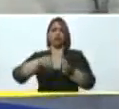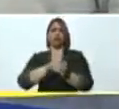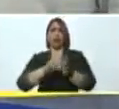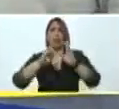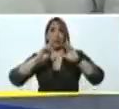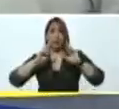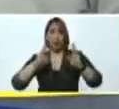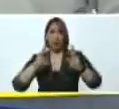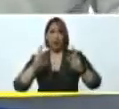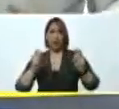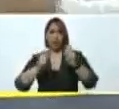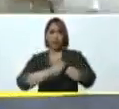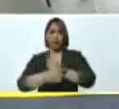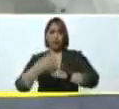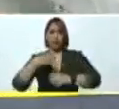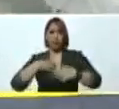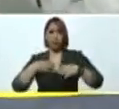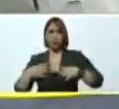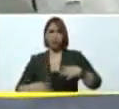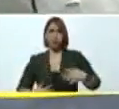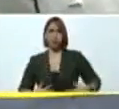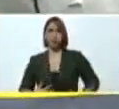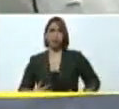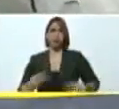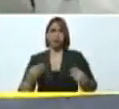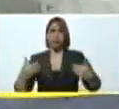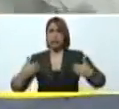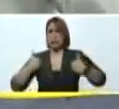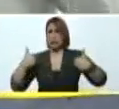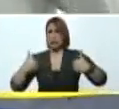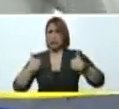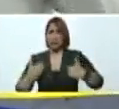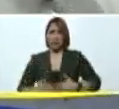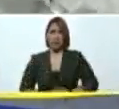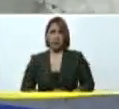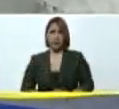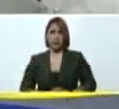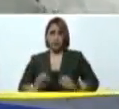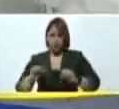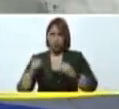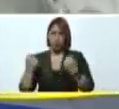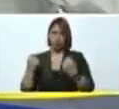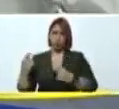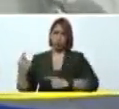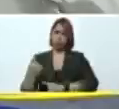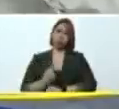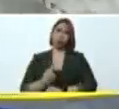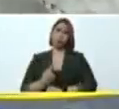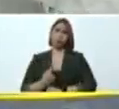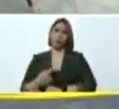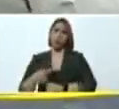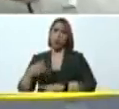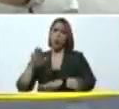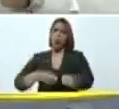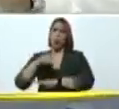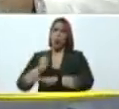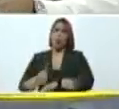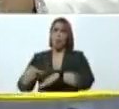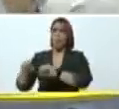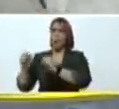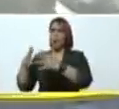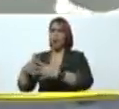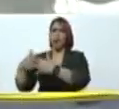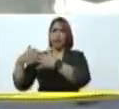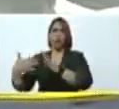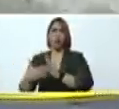tema de los trasplantes que están afectados por las sanciones criminales del imperialismo norteamericano.